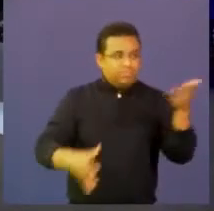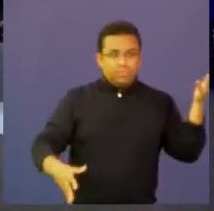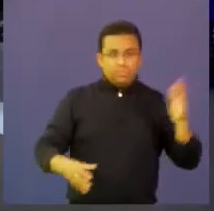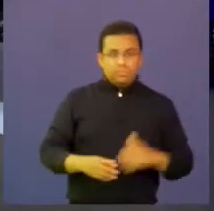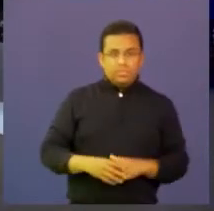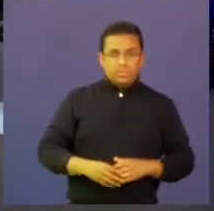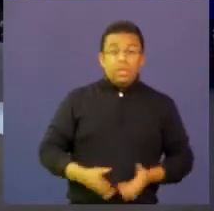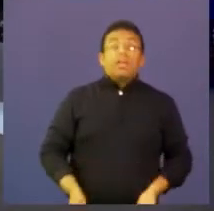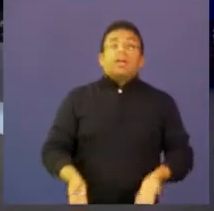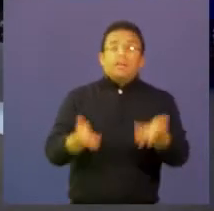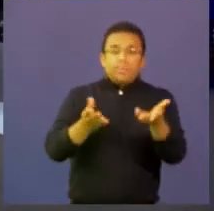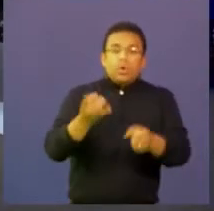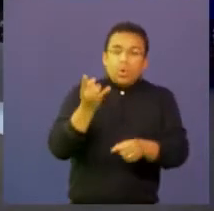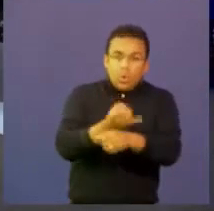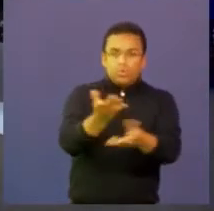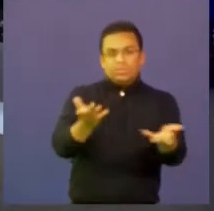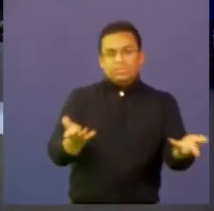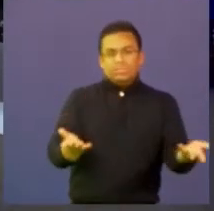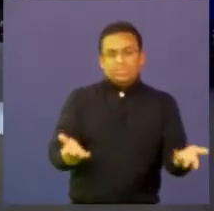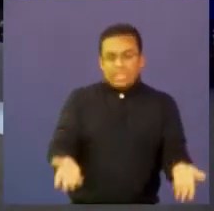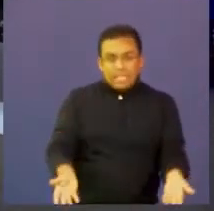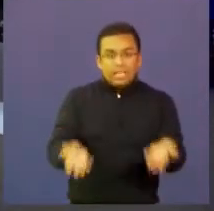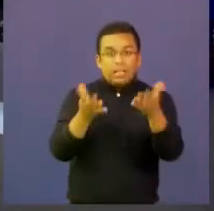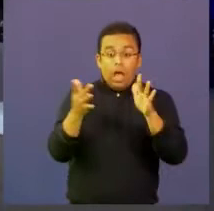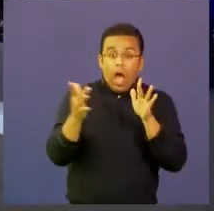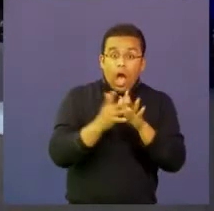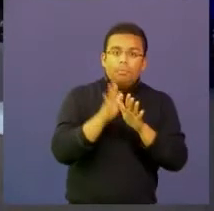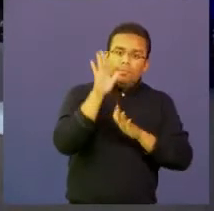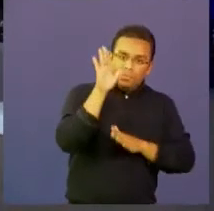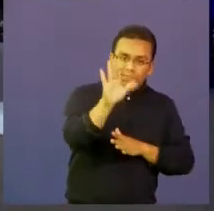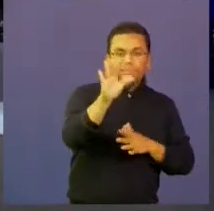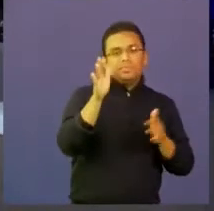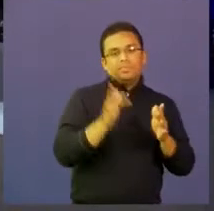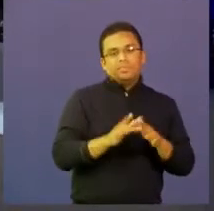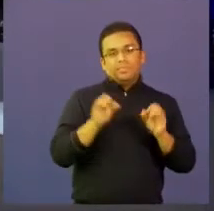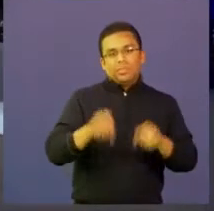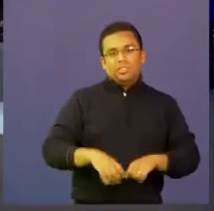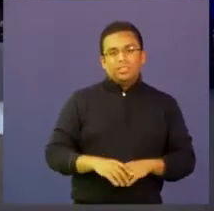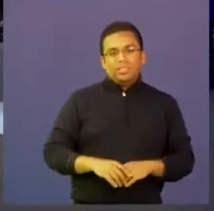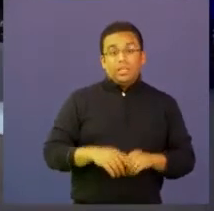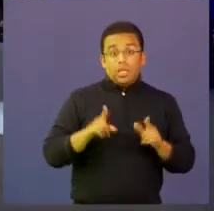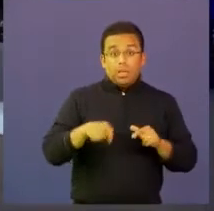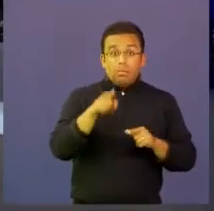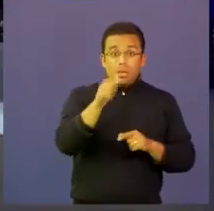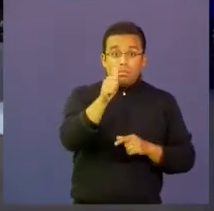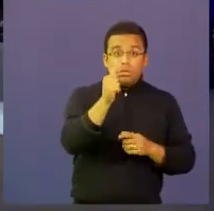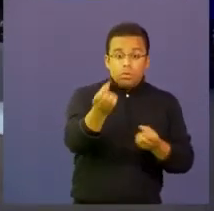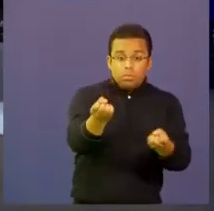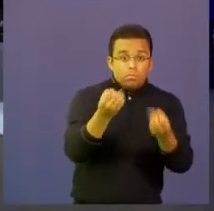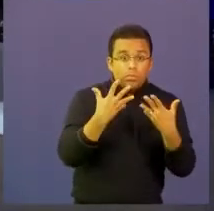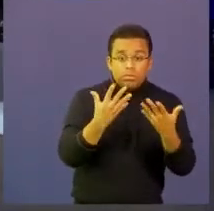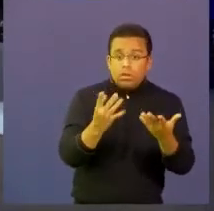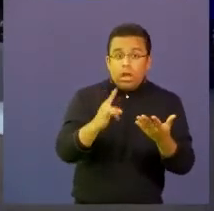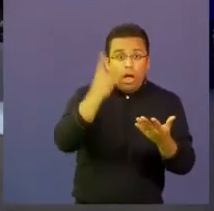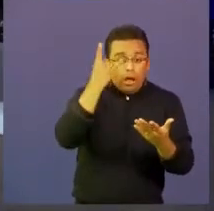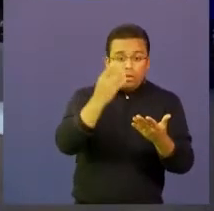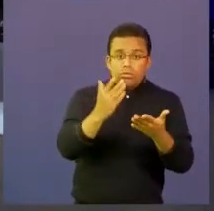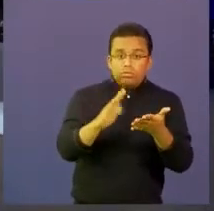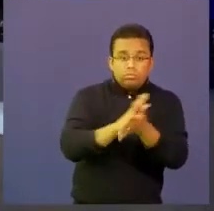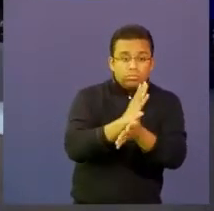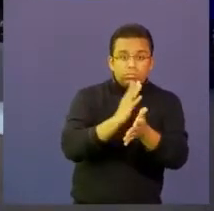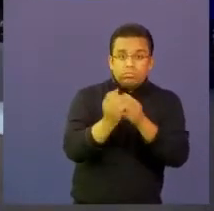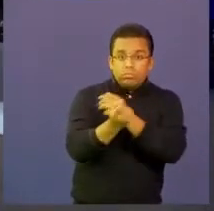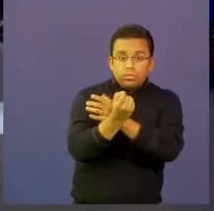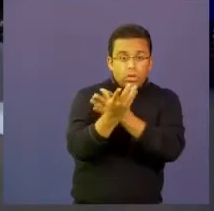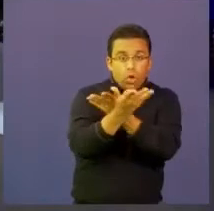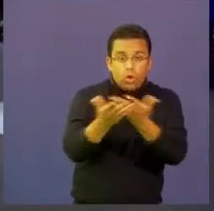herramienta fue hecha pensando exclusivamente que pueda ser usada para ustedes y su retroalimentación sus comentarios y sus críticas nos van a ayudar